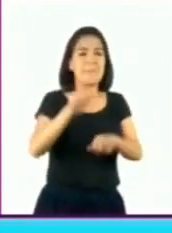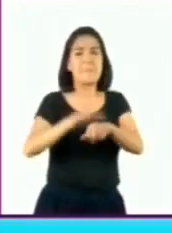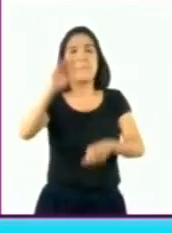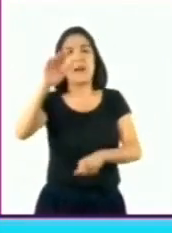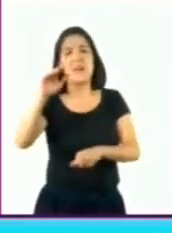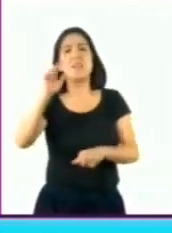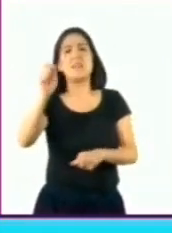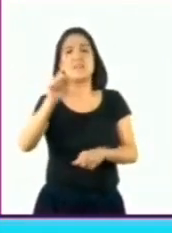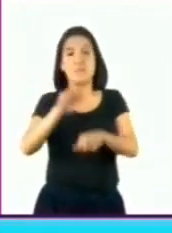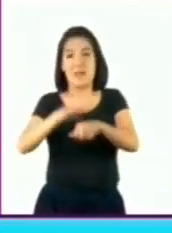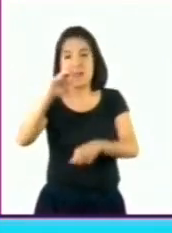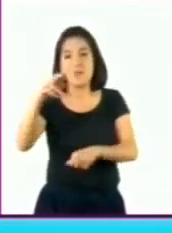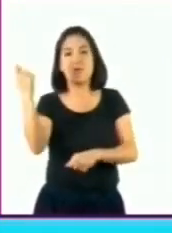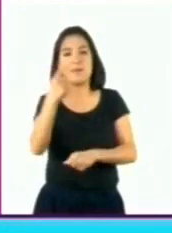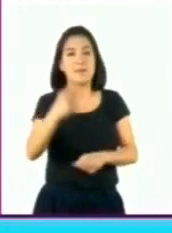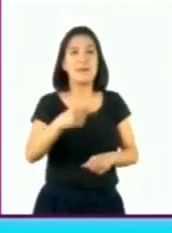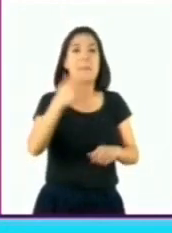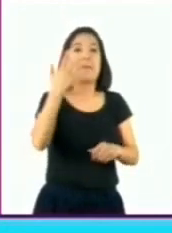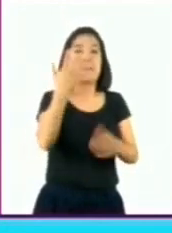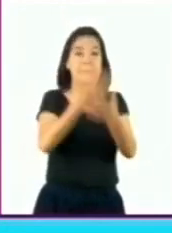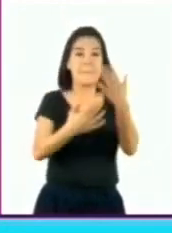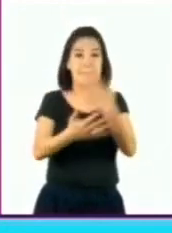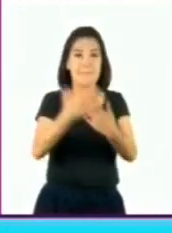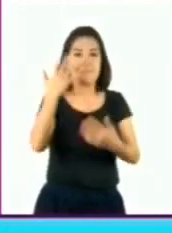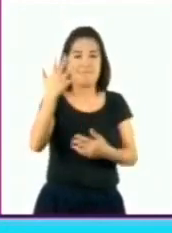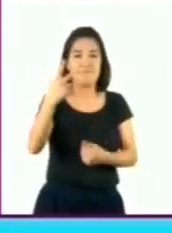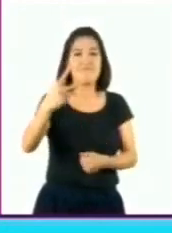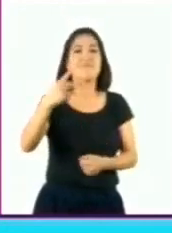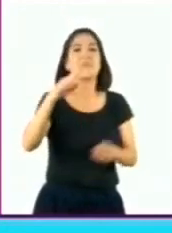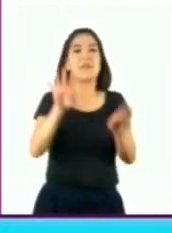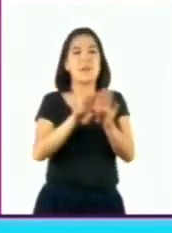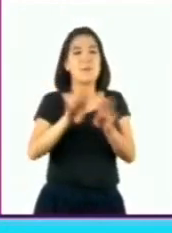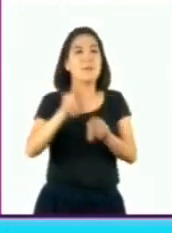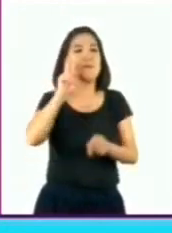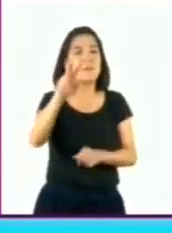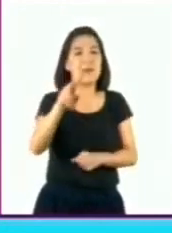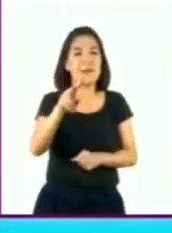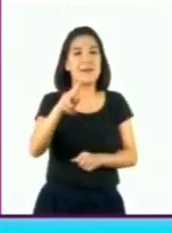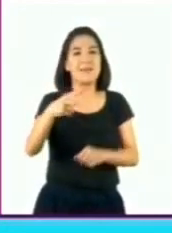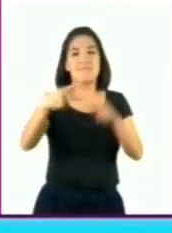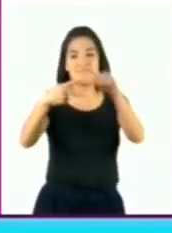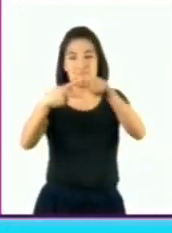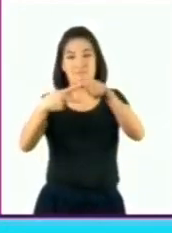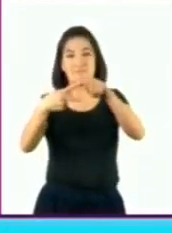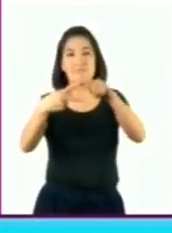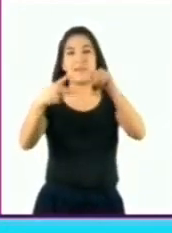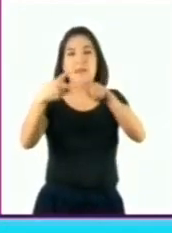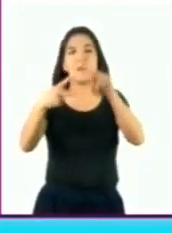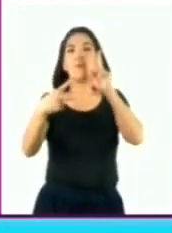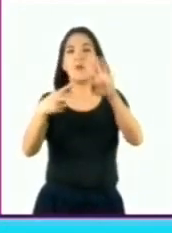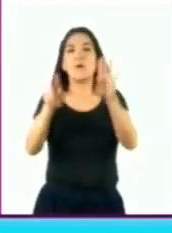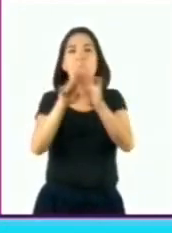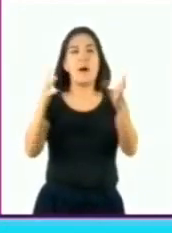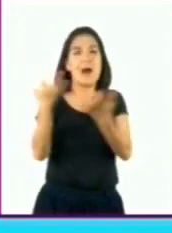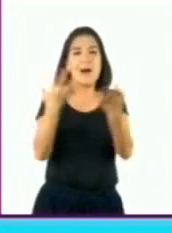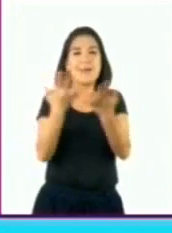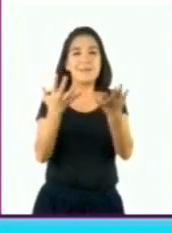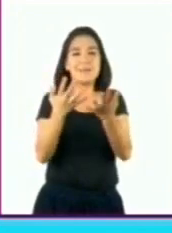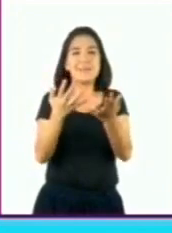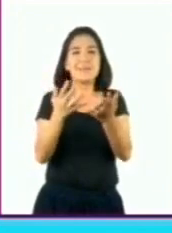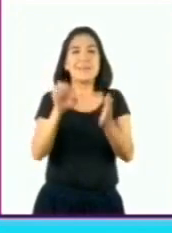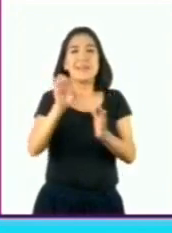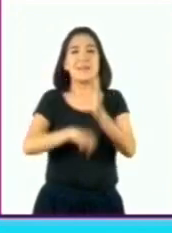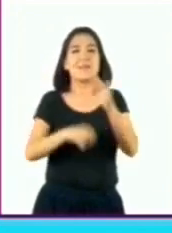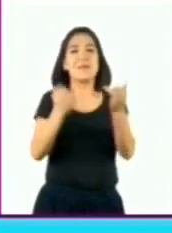colocamos nuestra mano derecha al frente y usamos los dedos índice y medio como si hiciéramos con ellos